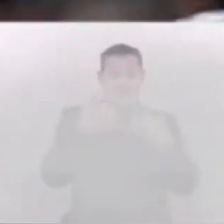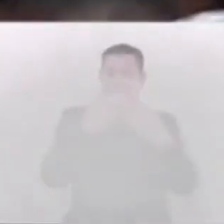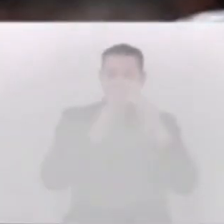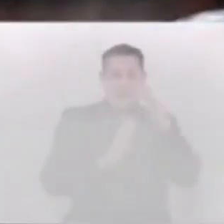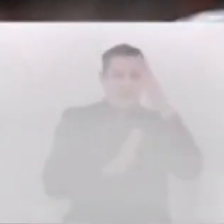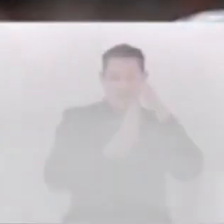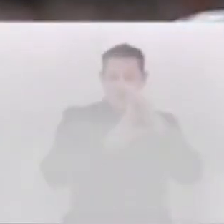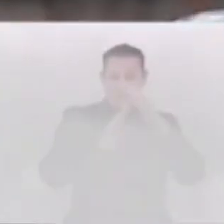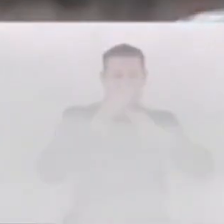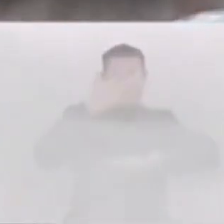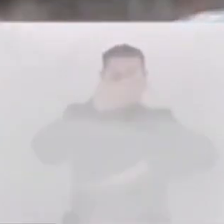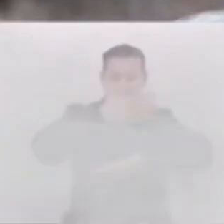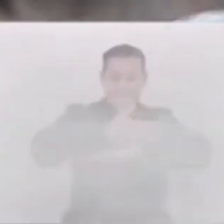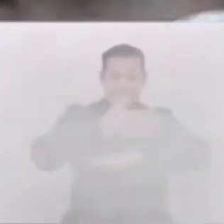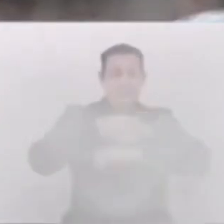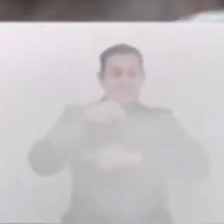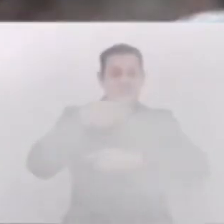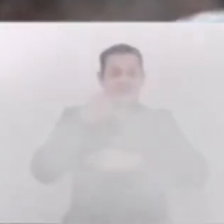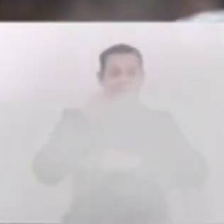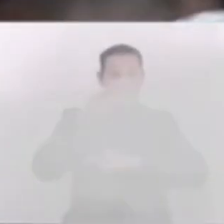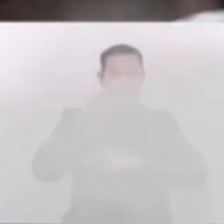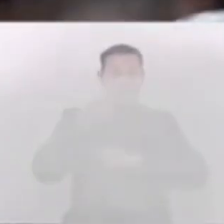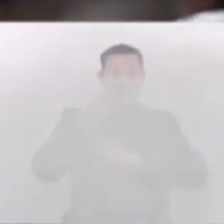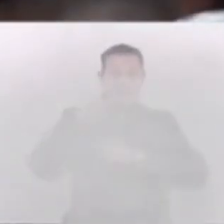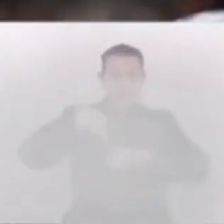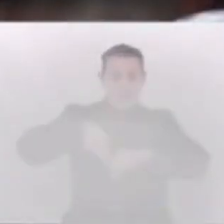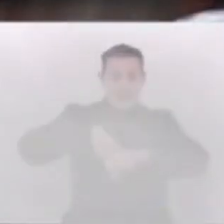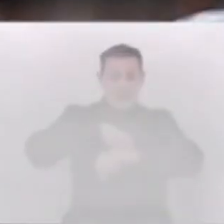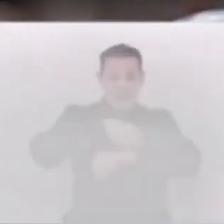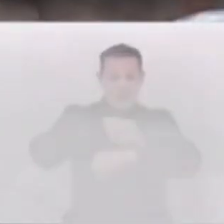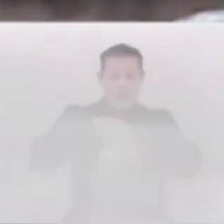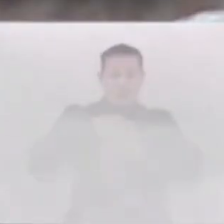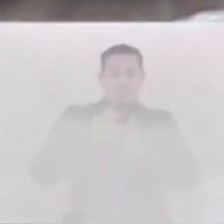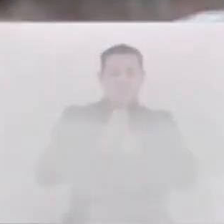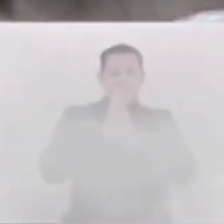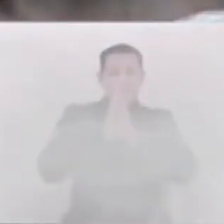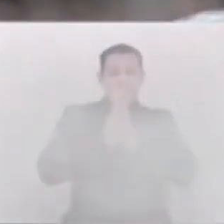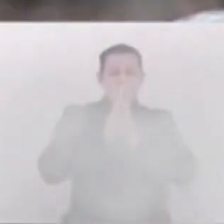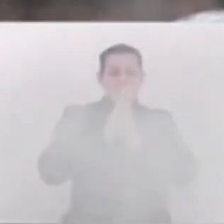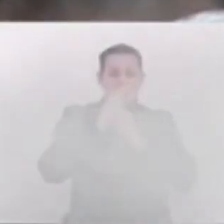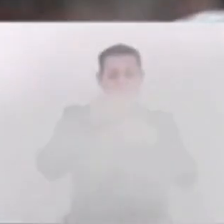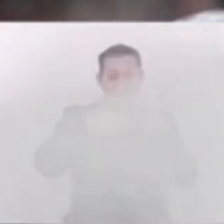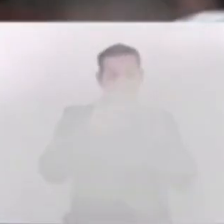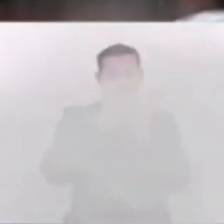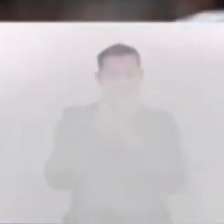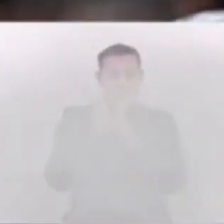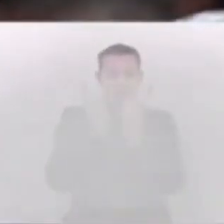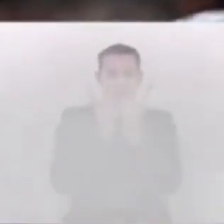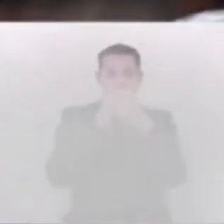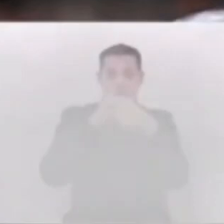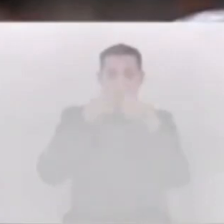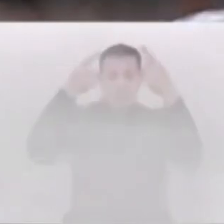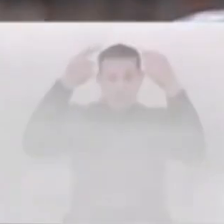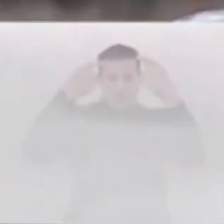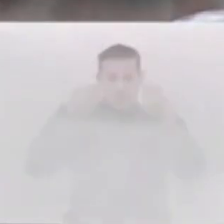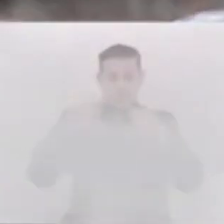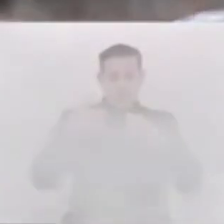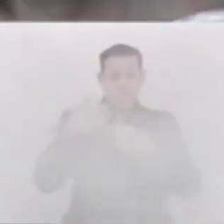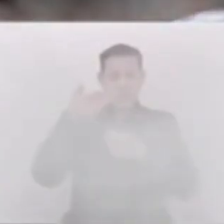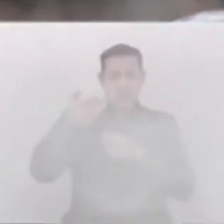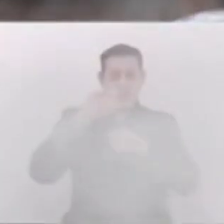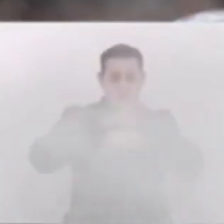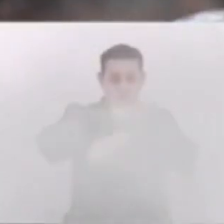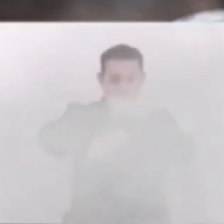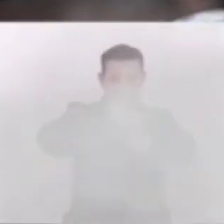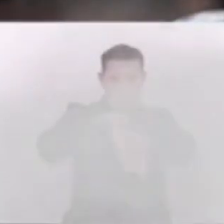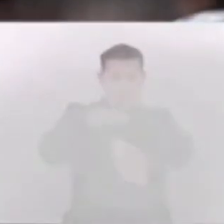la barca. Hemos visto en unas cuantas horas, y por dispensa de trámites, cambios en el presupuesto del